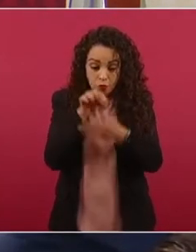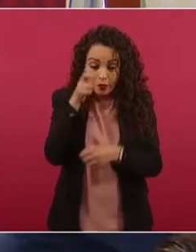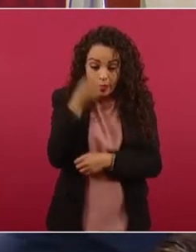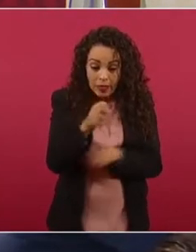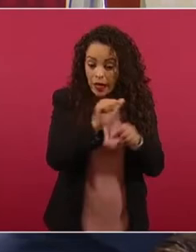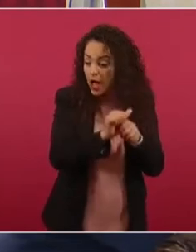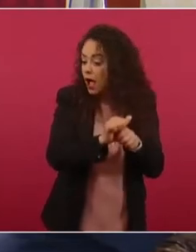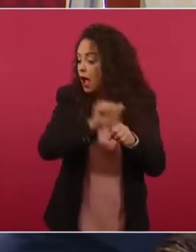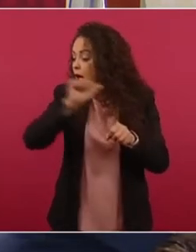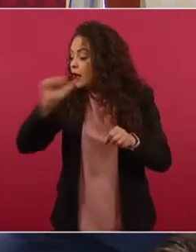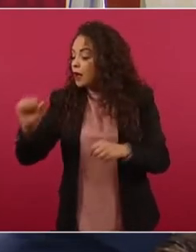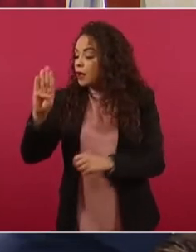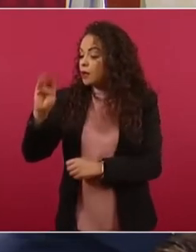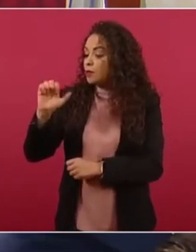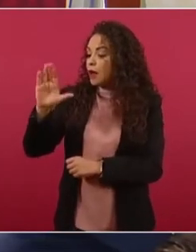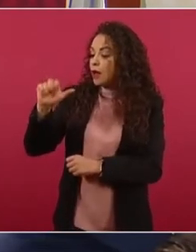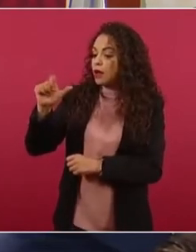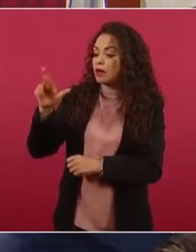200,